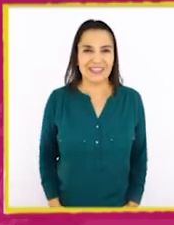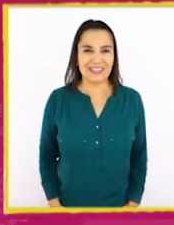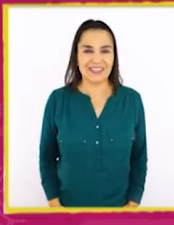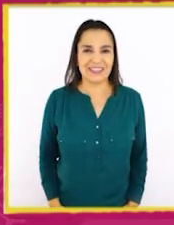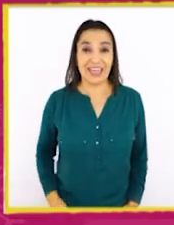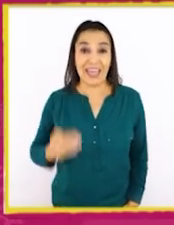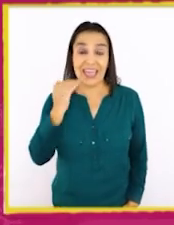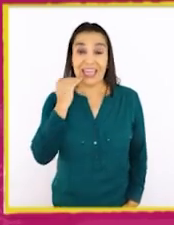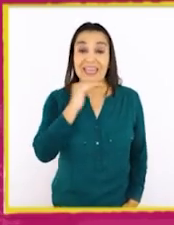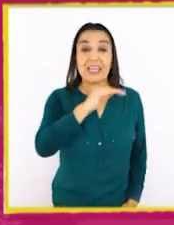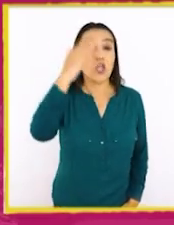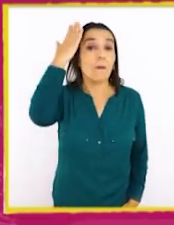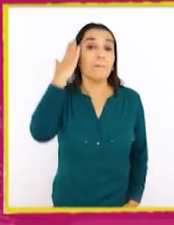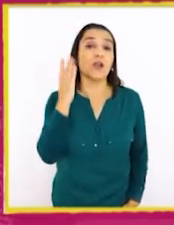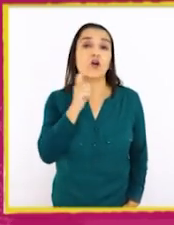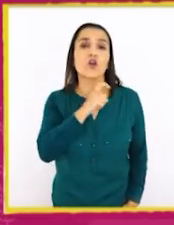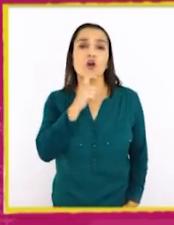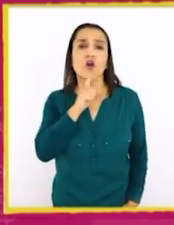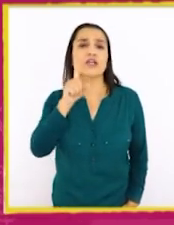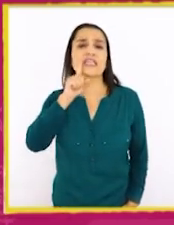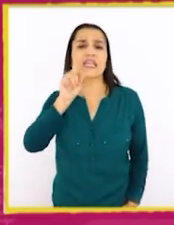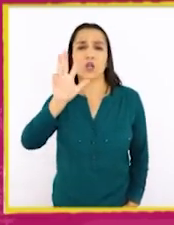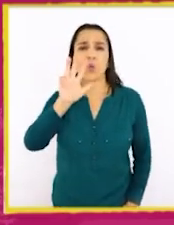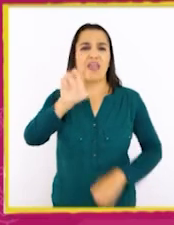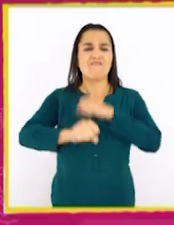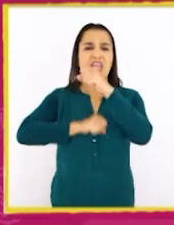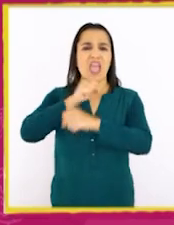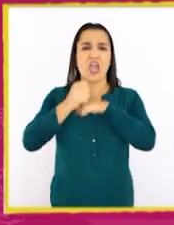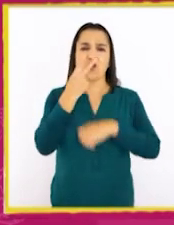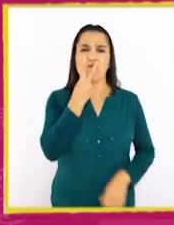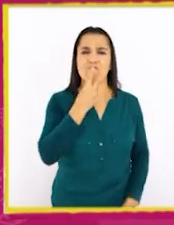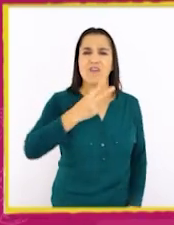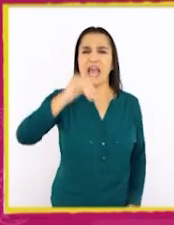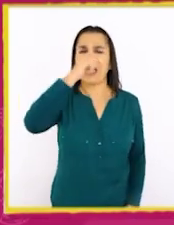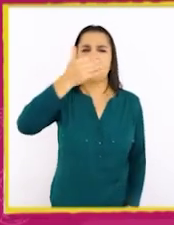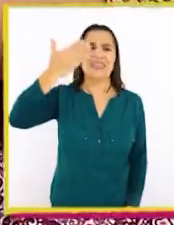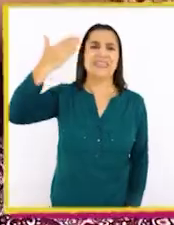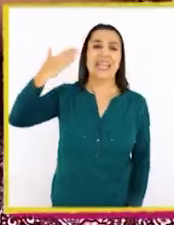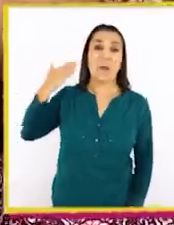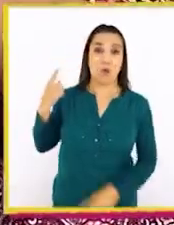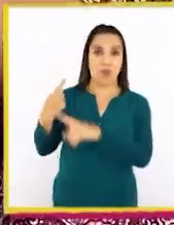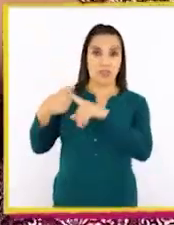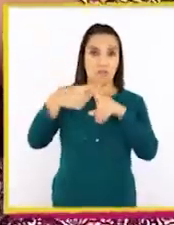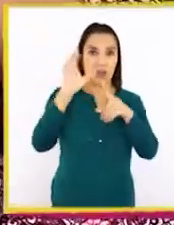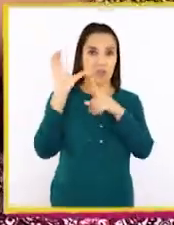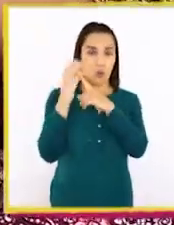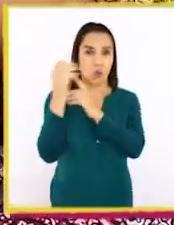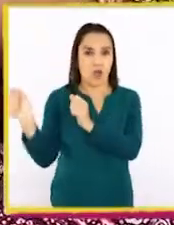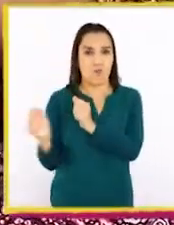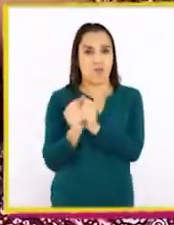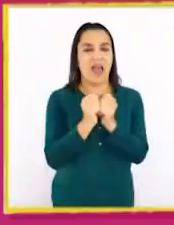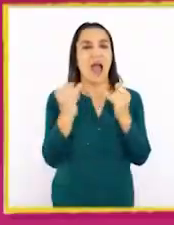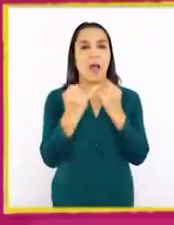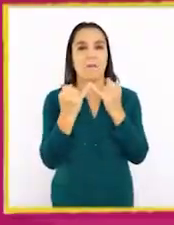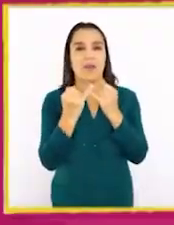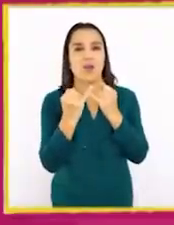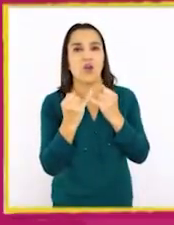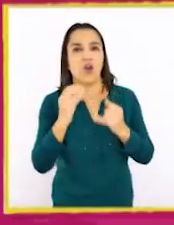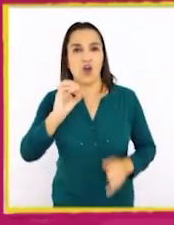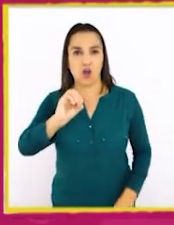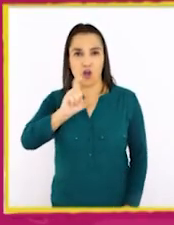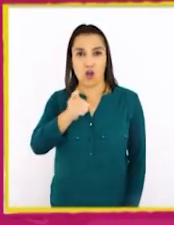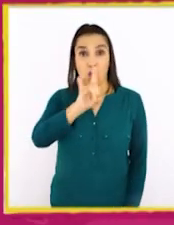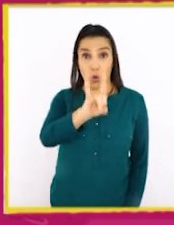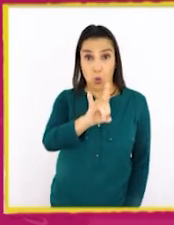Es un niño pelirrojo de nueve años que viaja por el tiempo a distintas culturas, siempre acompañado de su amigo Ogú,